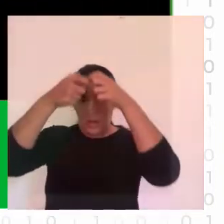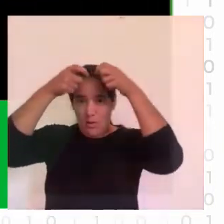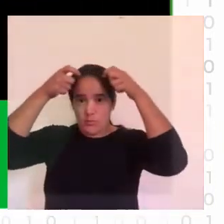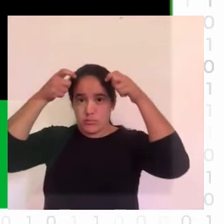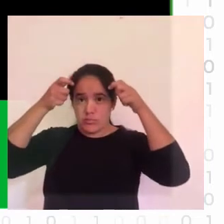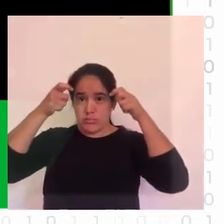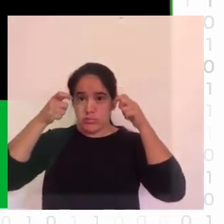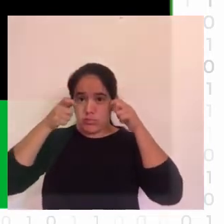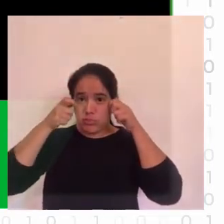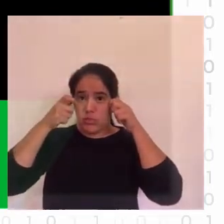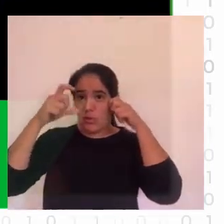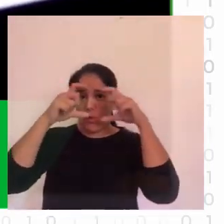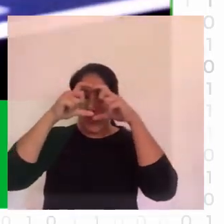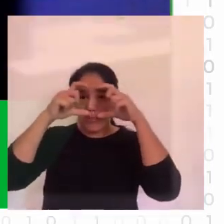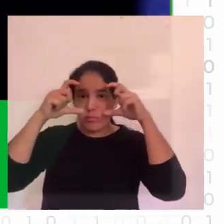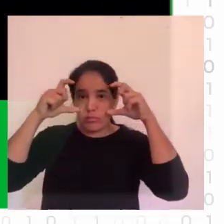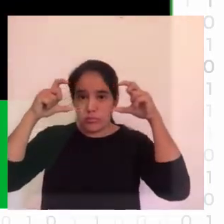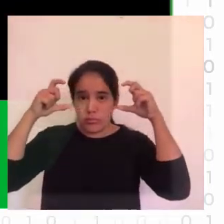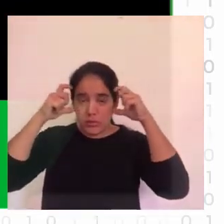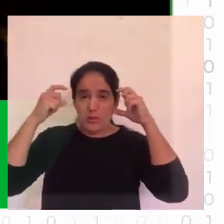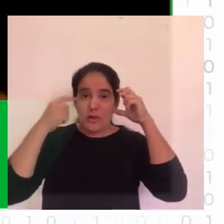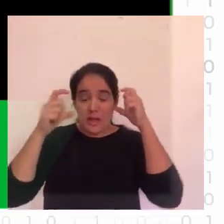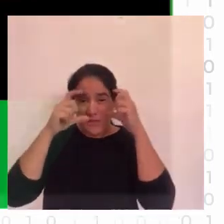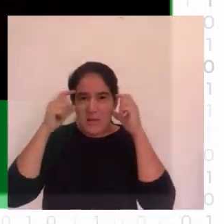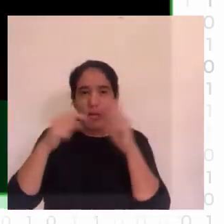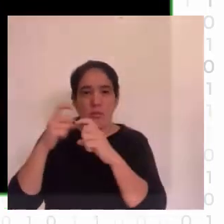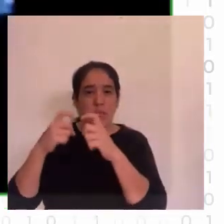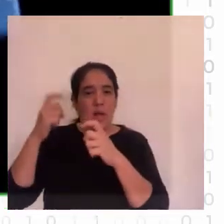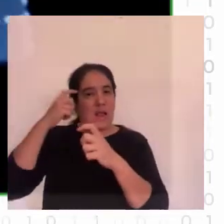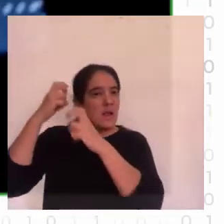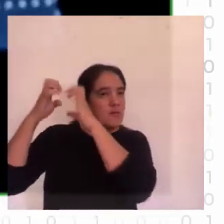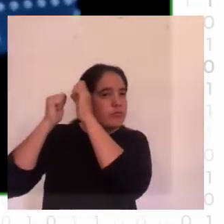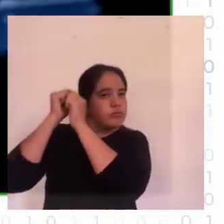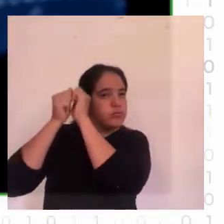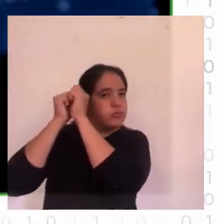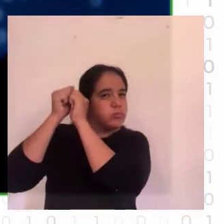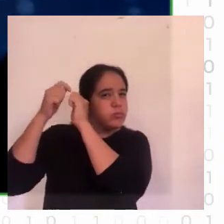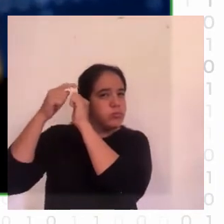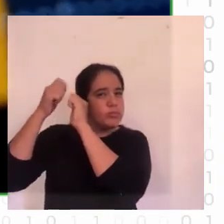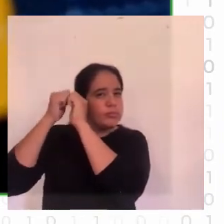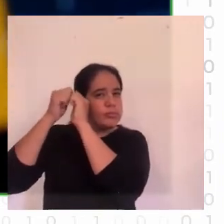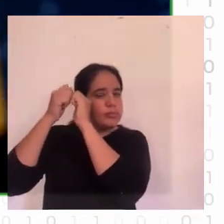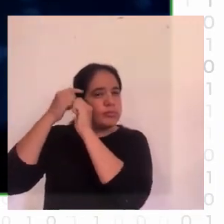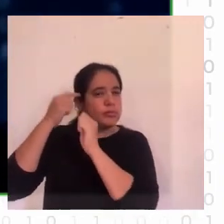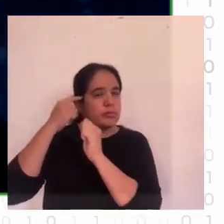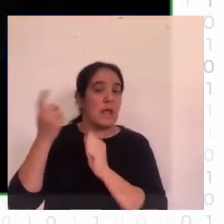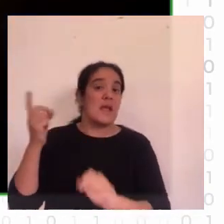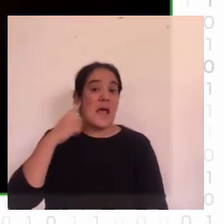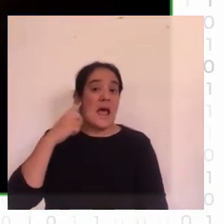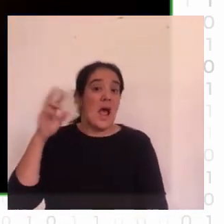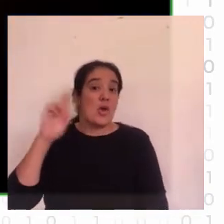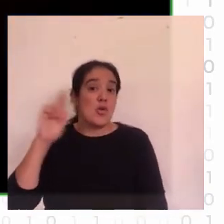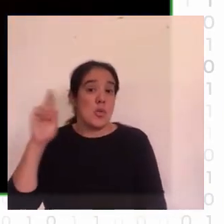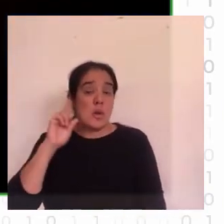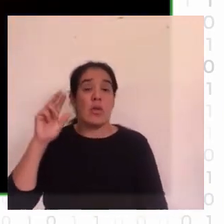bioeléctrica de tu cerebro esos datos son procesados generando sonido por un lado imagen por el otro para generar las